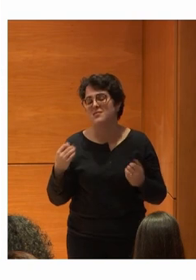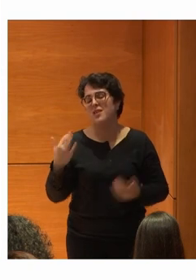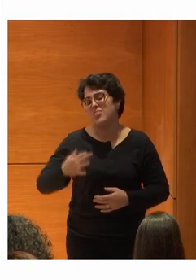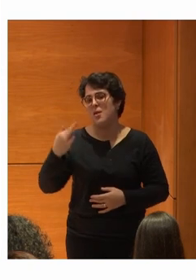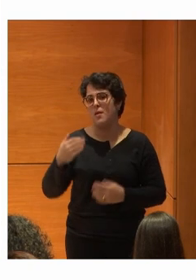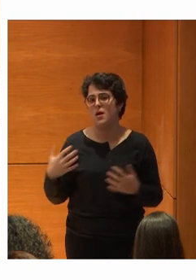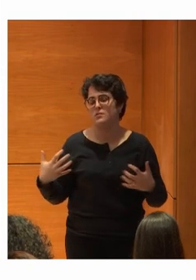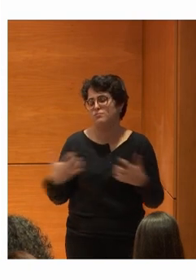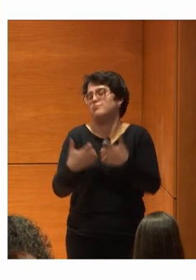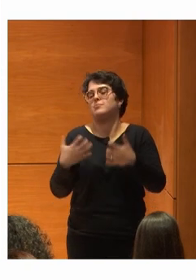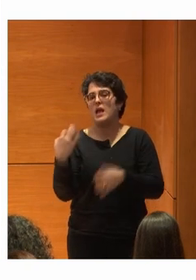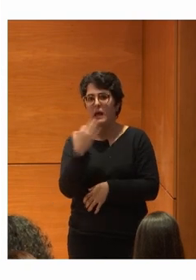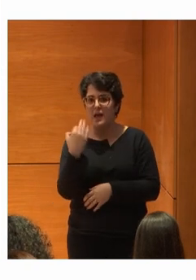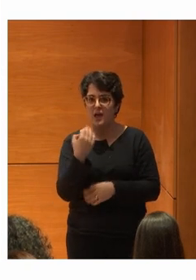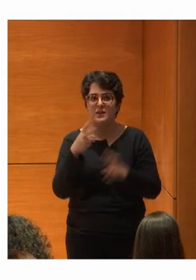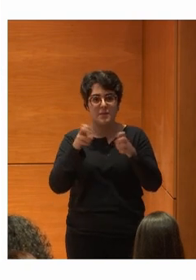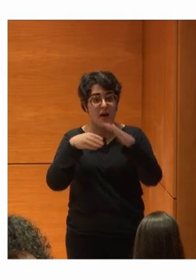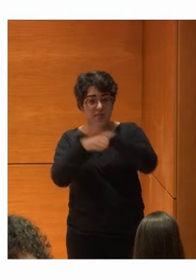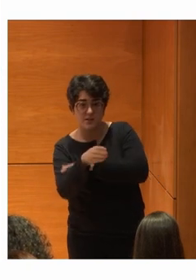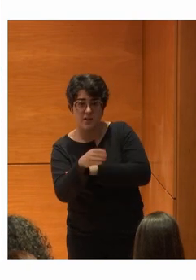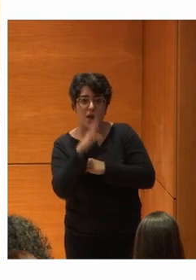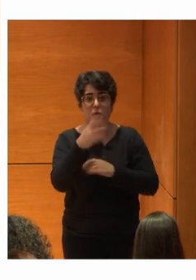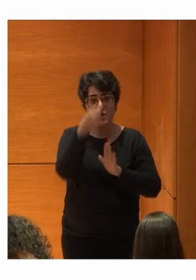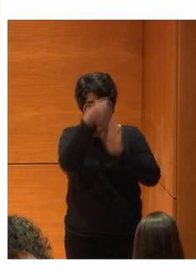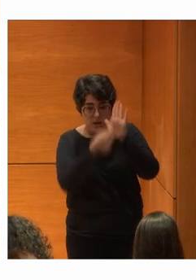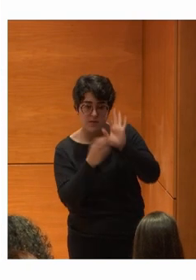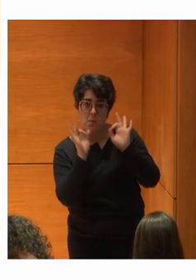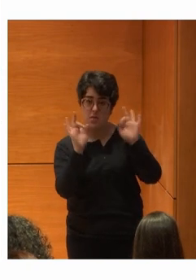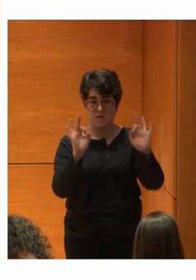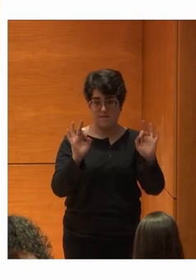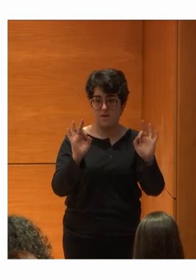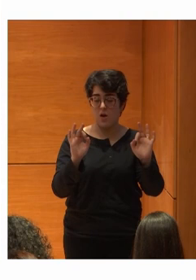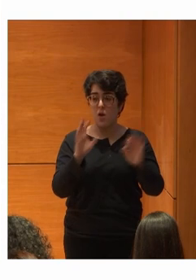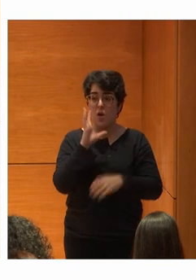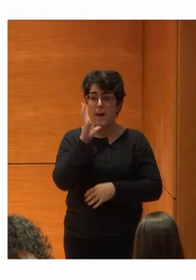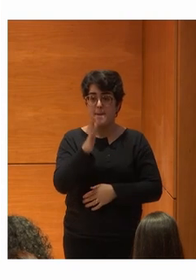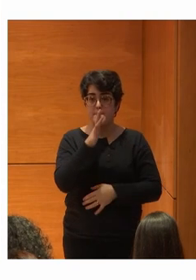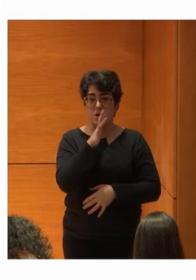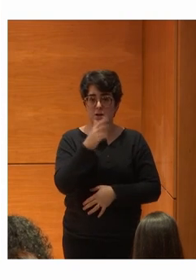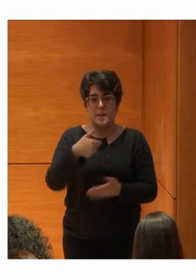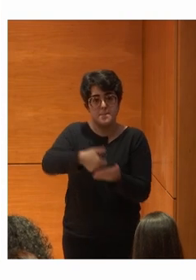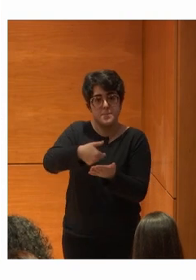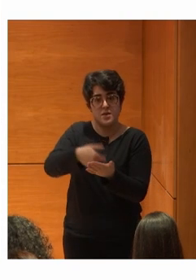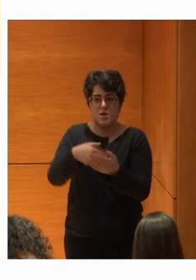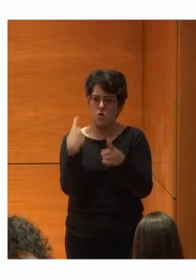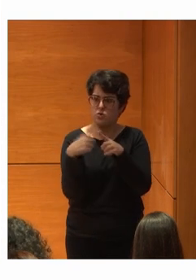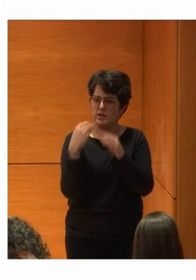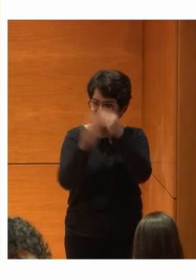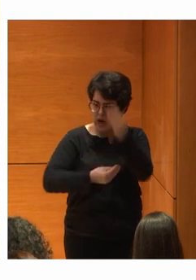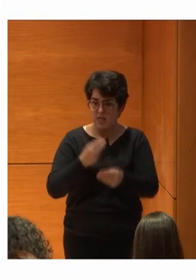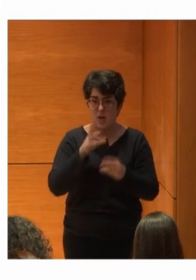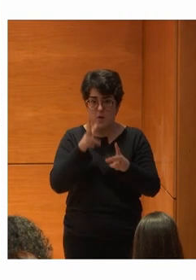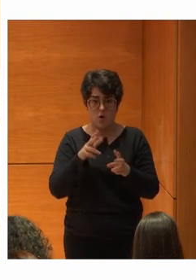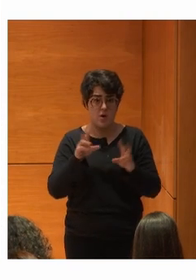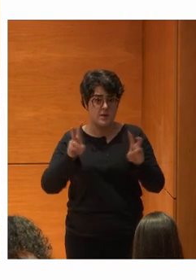además a veces choca con la accesibilidad Con algunos criterios de las huacas Que te piden que hagas ciertas cosas Que por